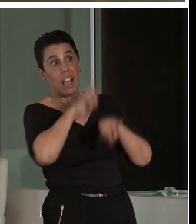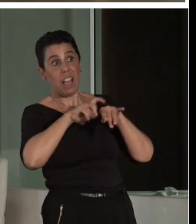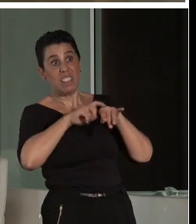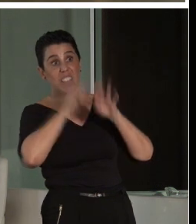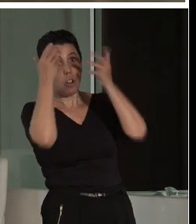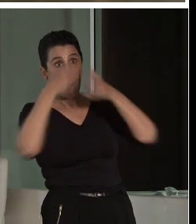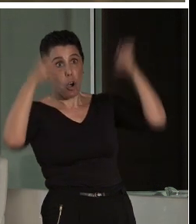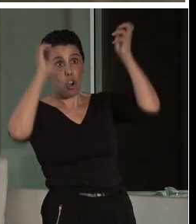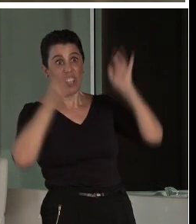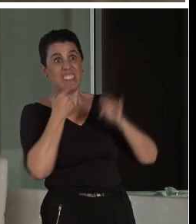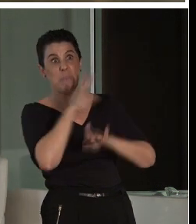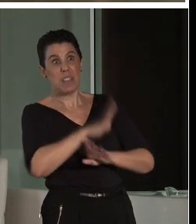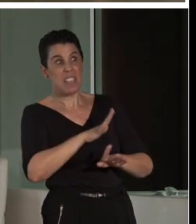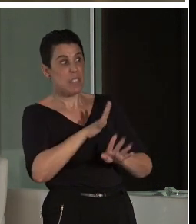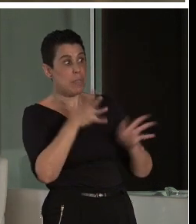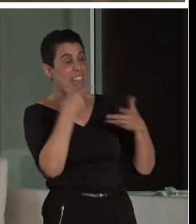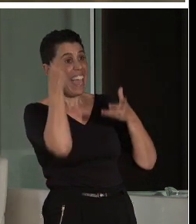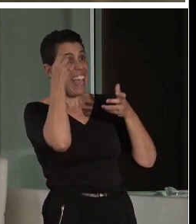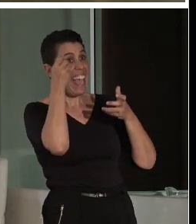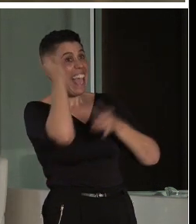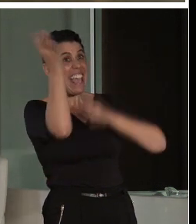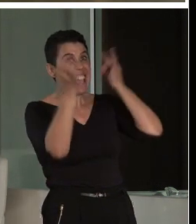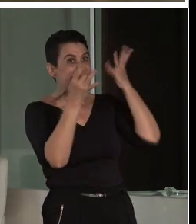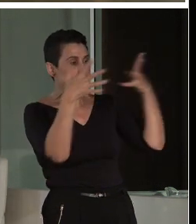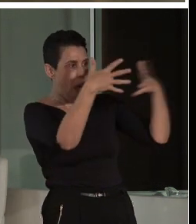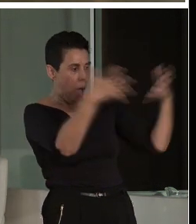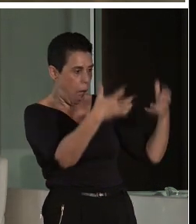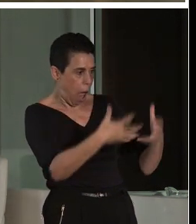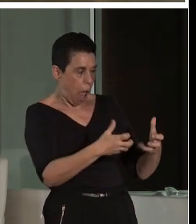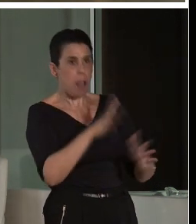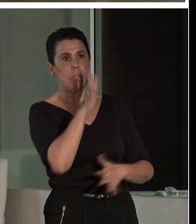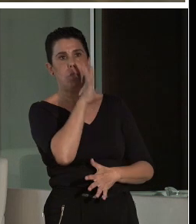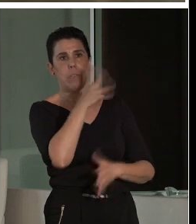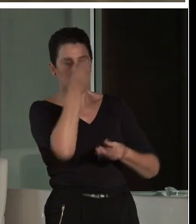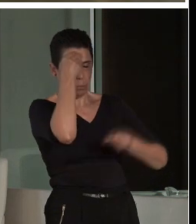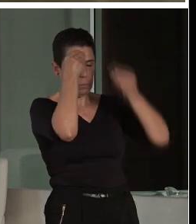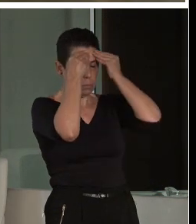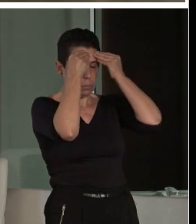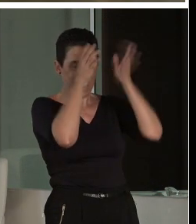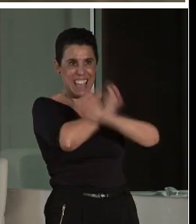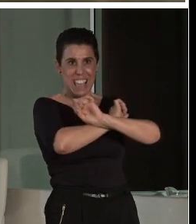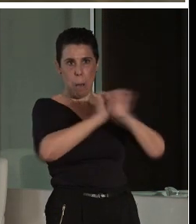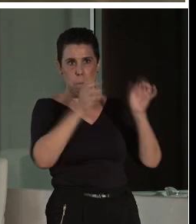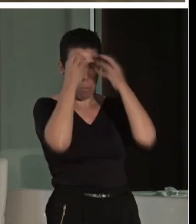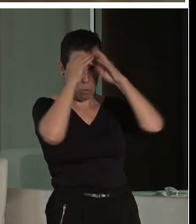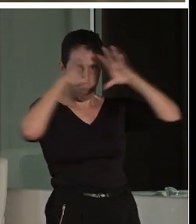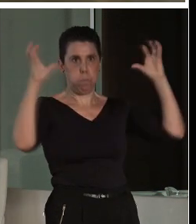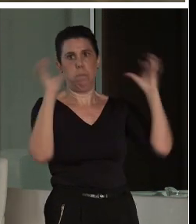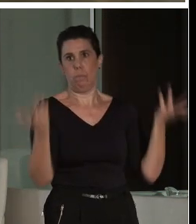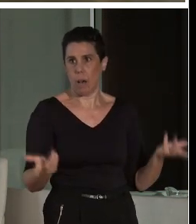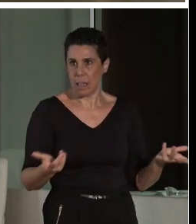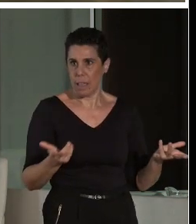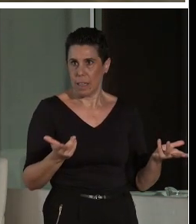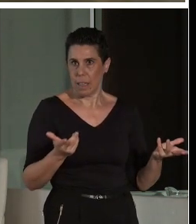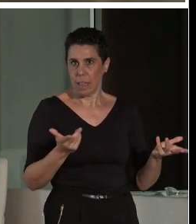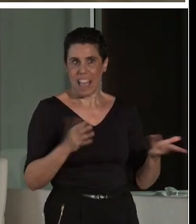como yo, más de cinco ideas no acapara de una sola vez. Que no me lo cuentes en más de